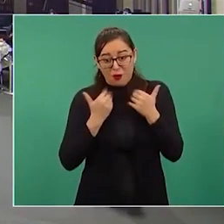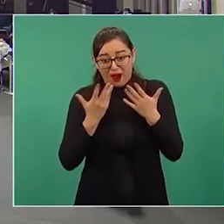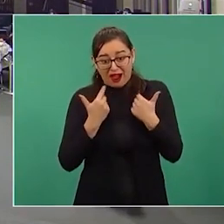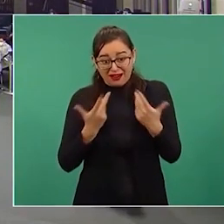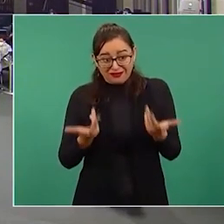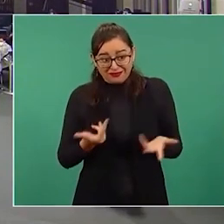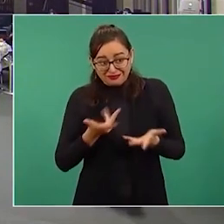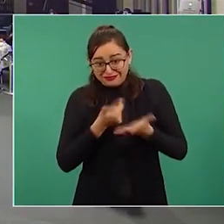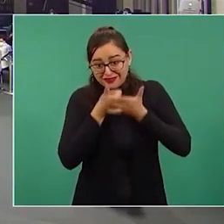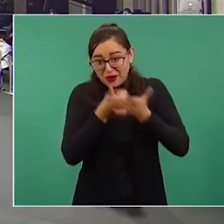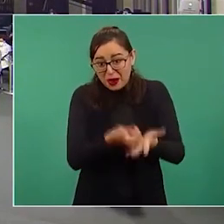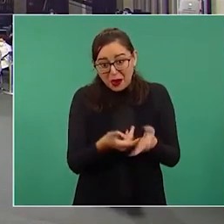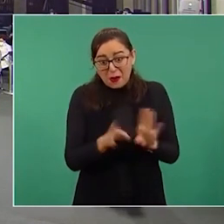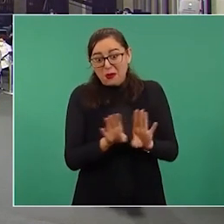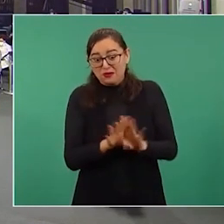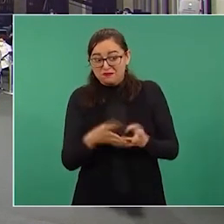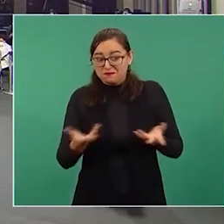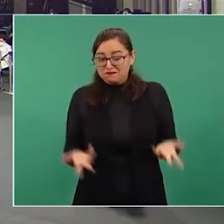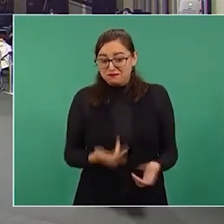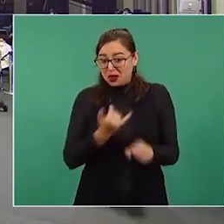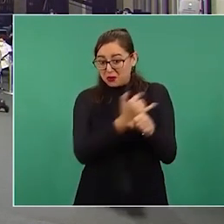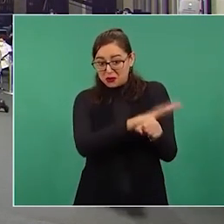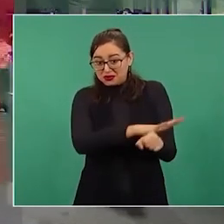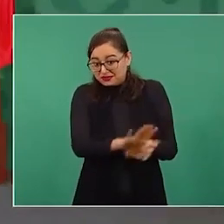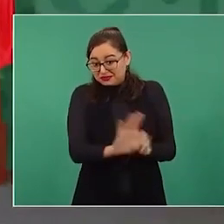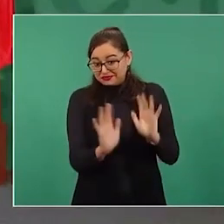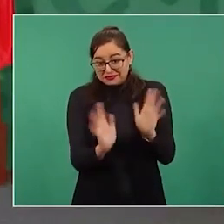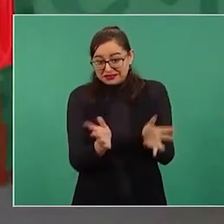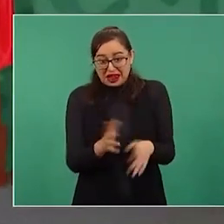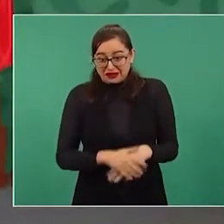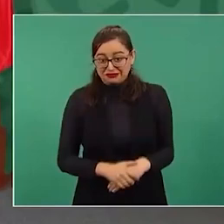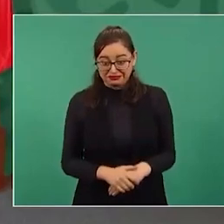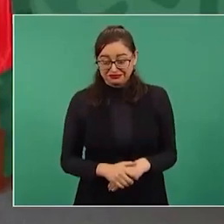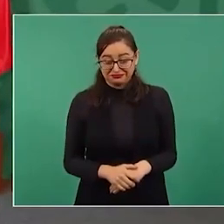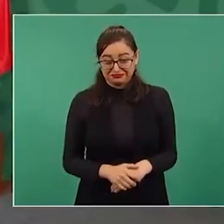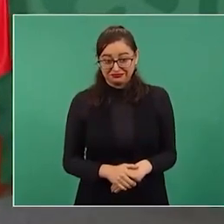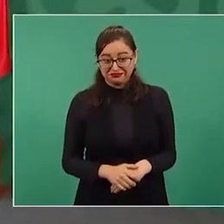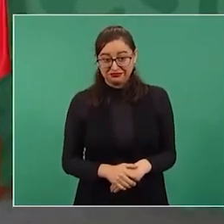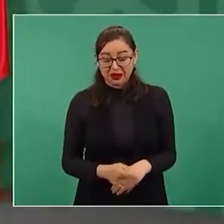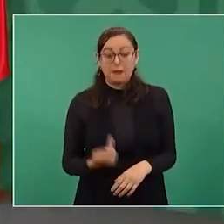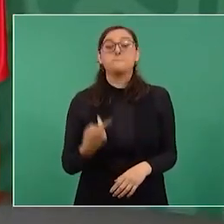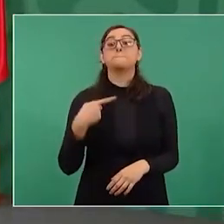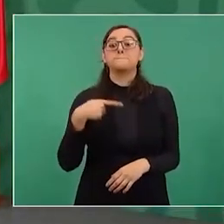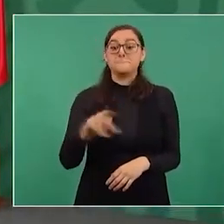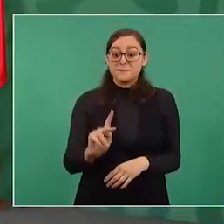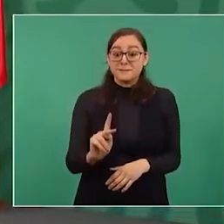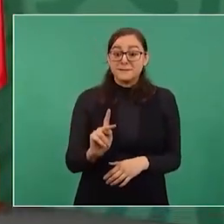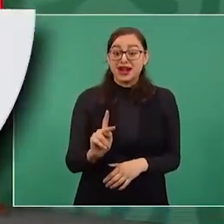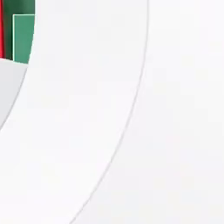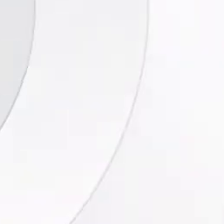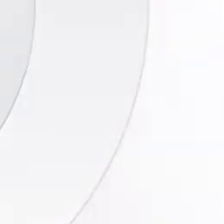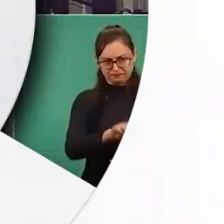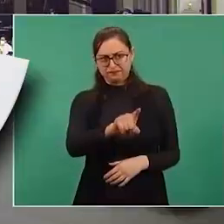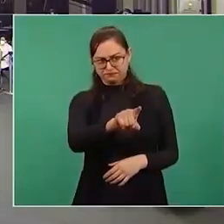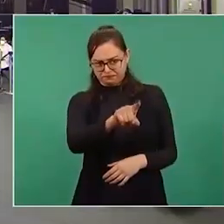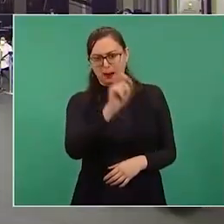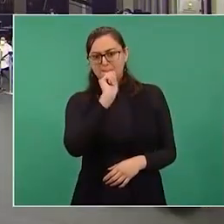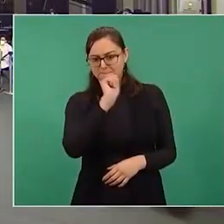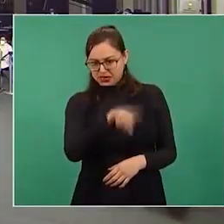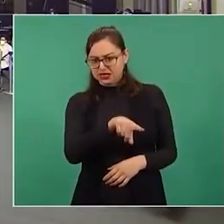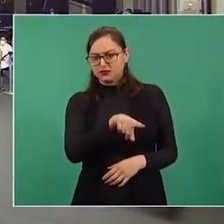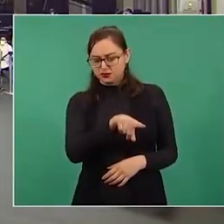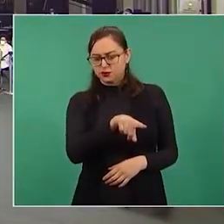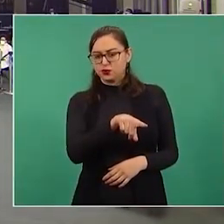Pero los jóvenes, incluso de familias, Santiago